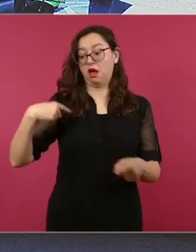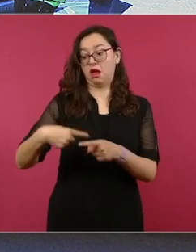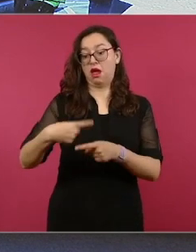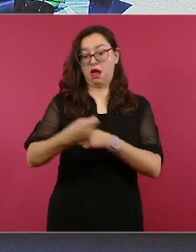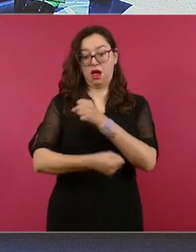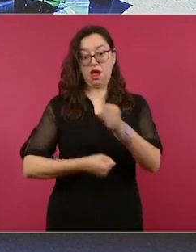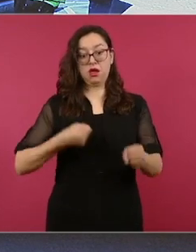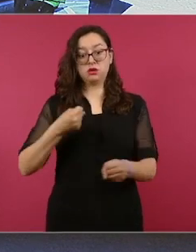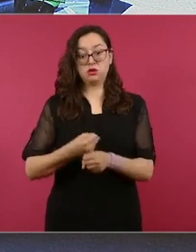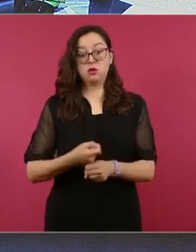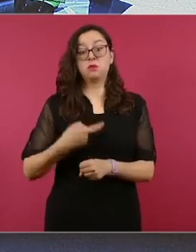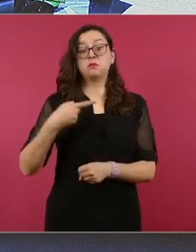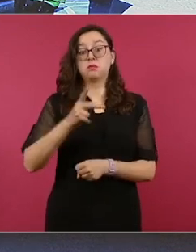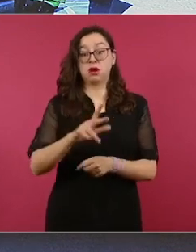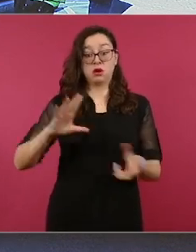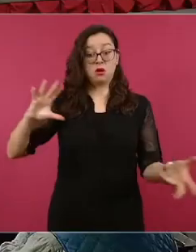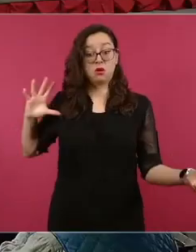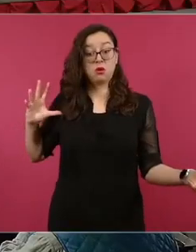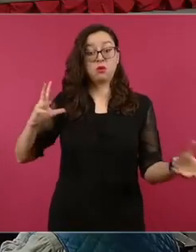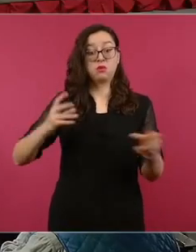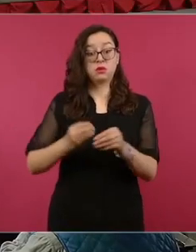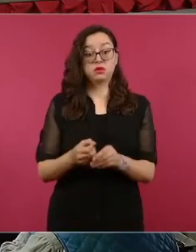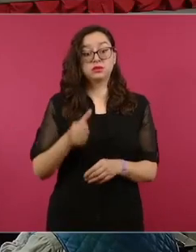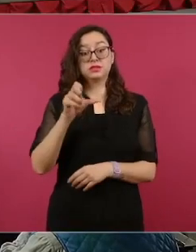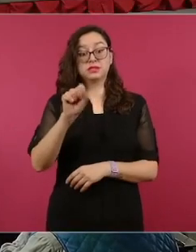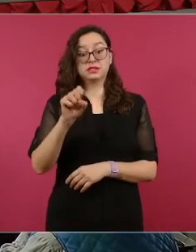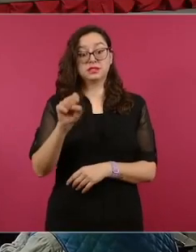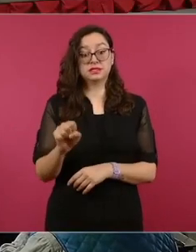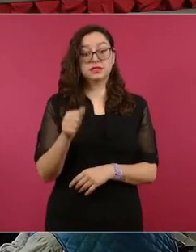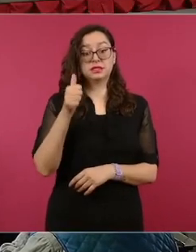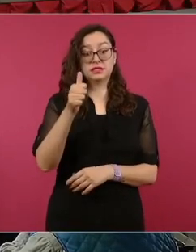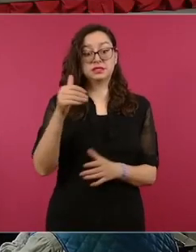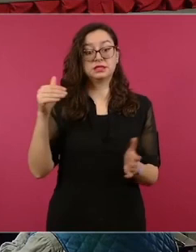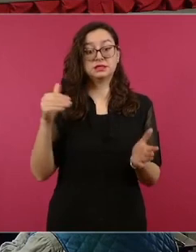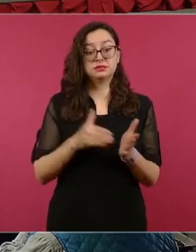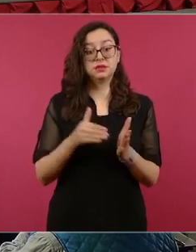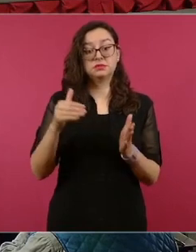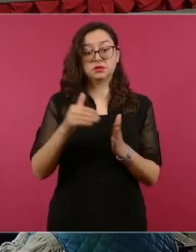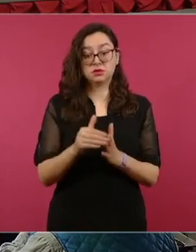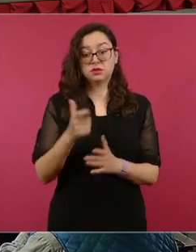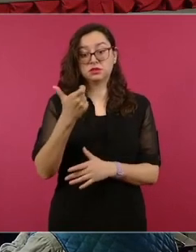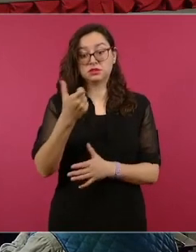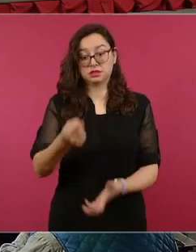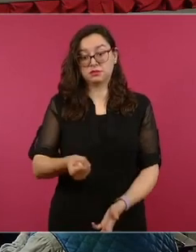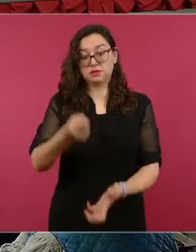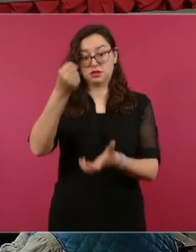303 millones de pesos. Ahora, voy a ocupar el…